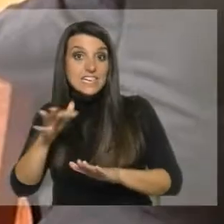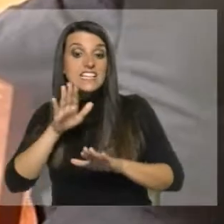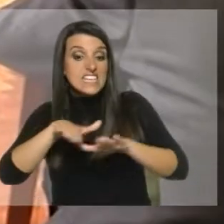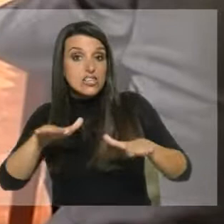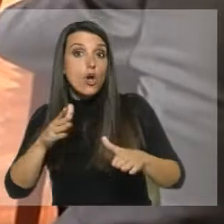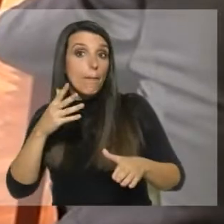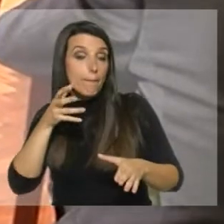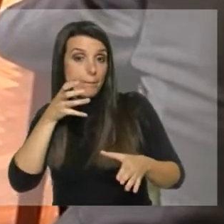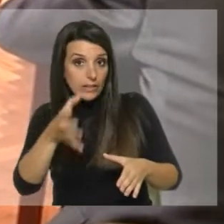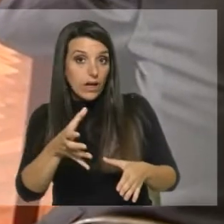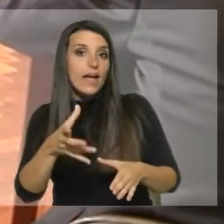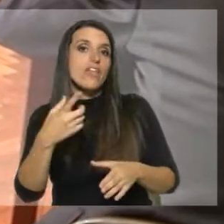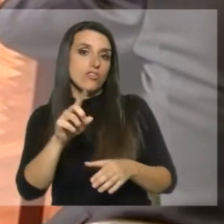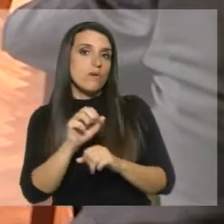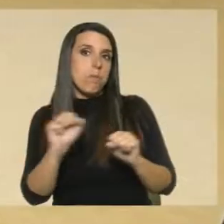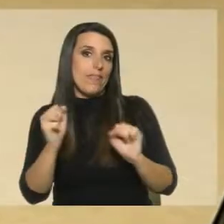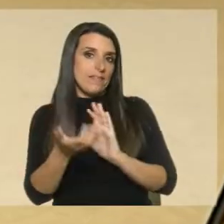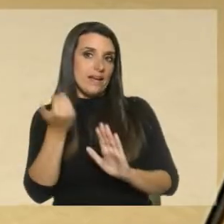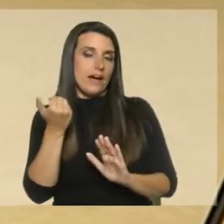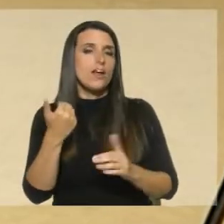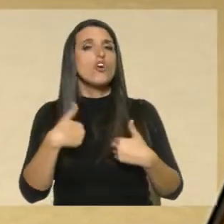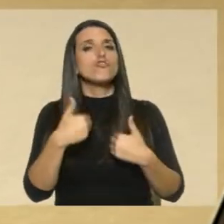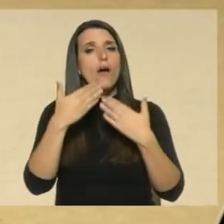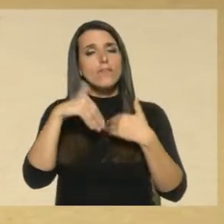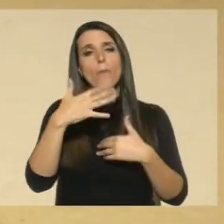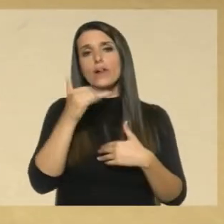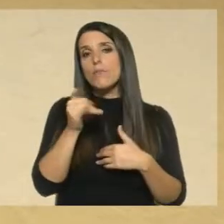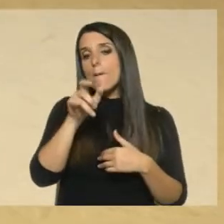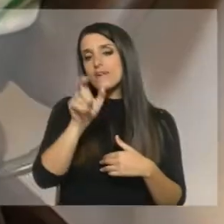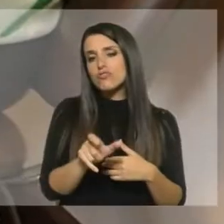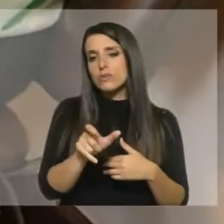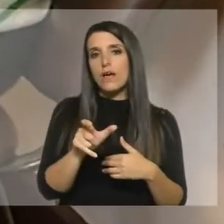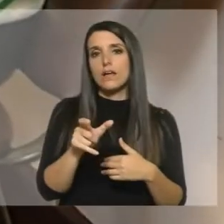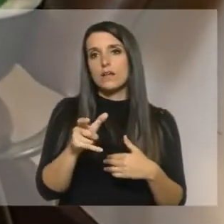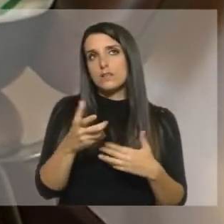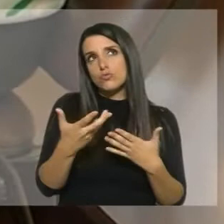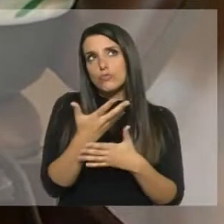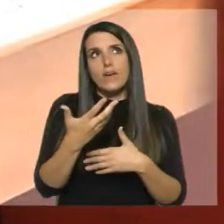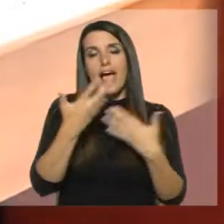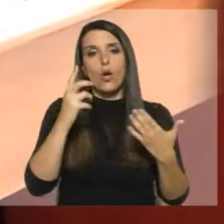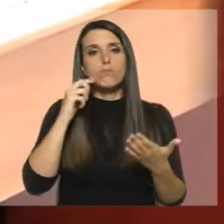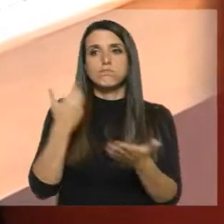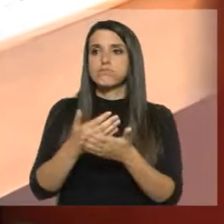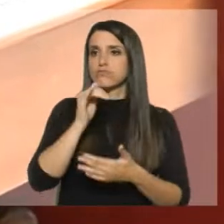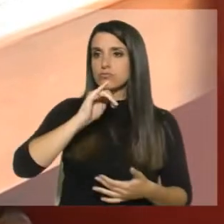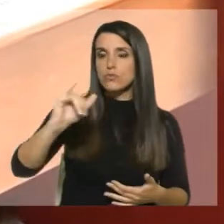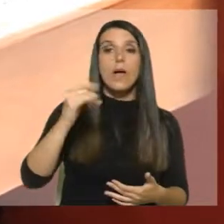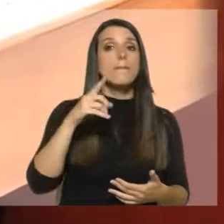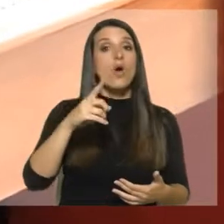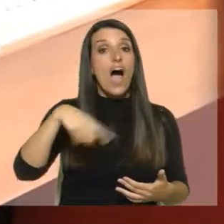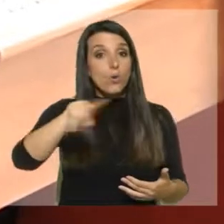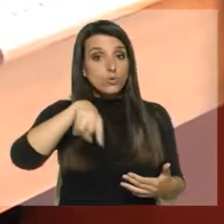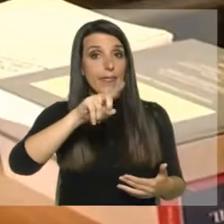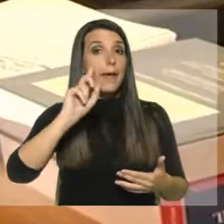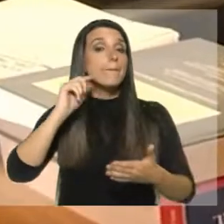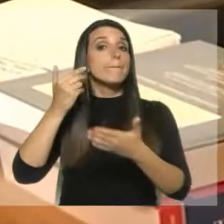la jueza. Según entiendo, se aplica cuando el afectado plantea el recurso. En este caso, ¿ustedes están